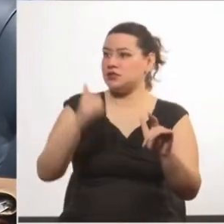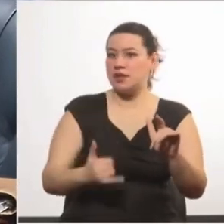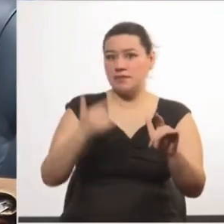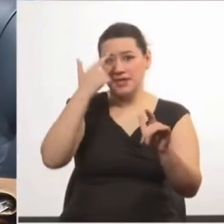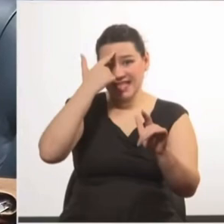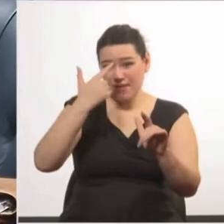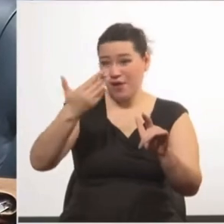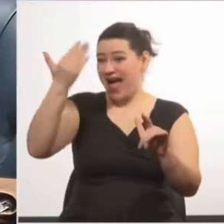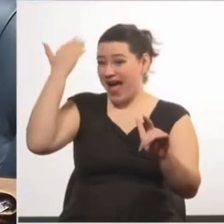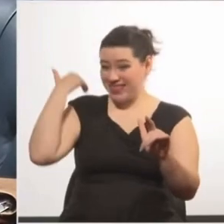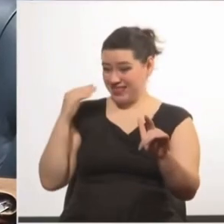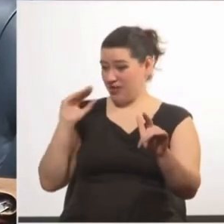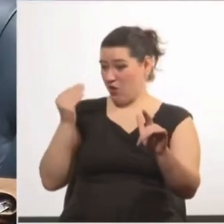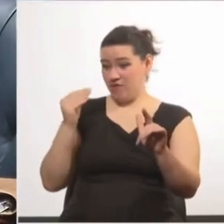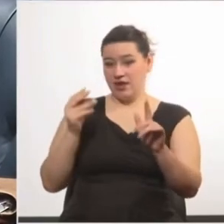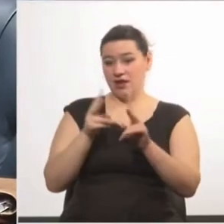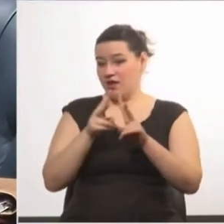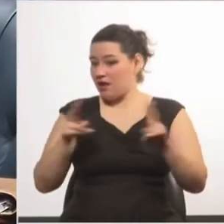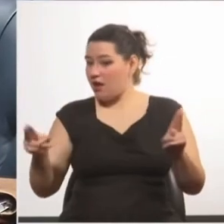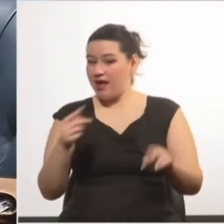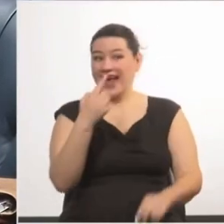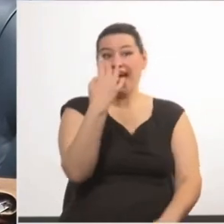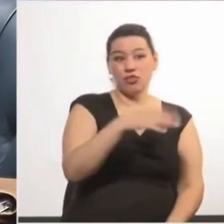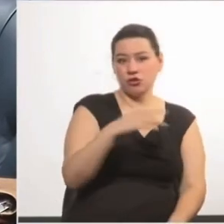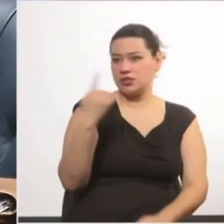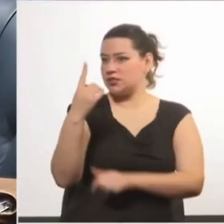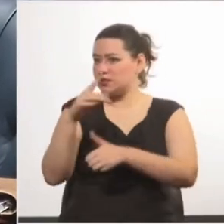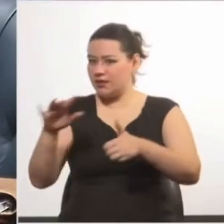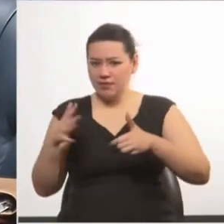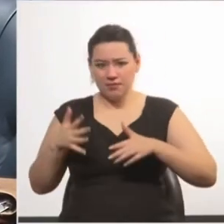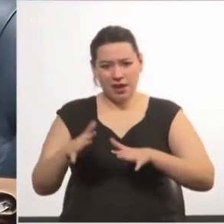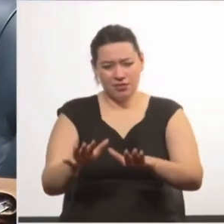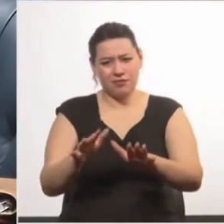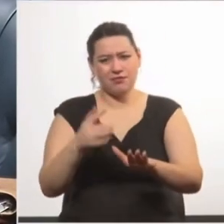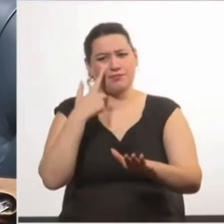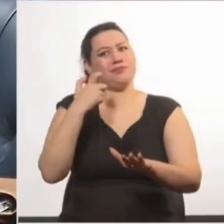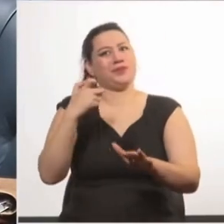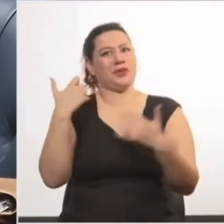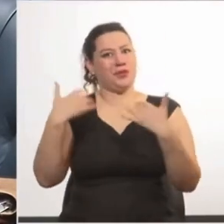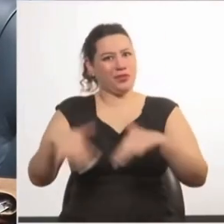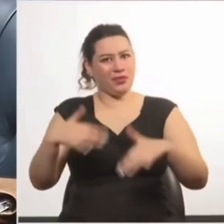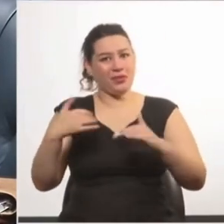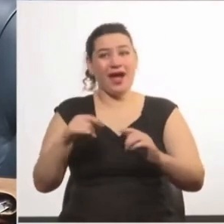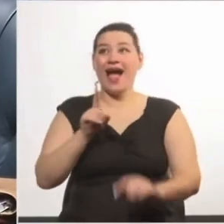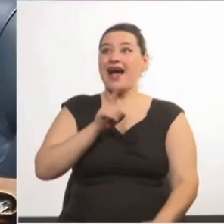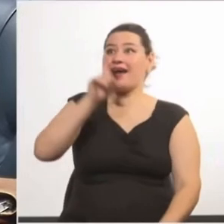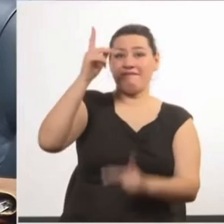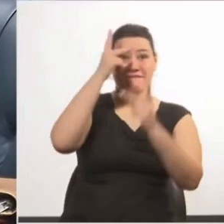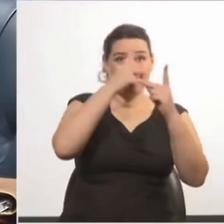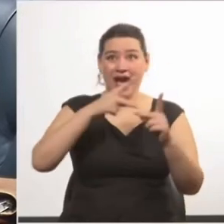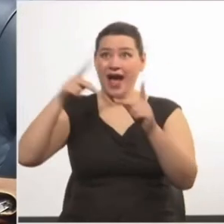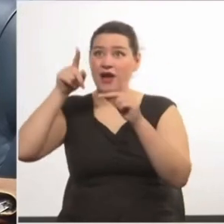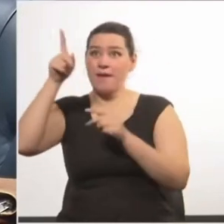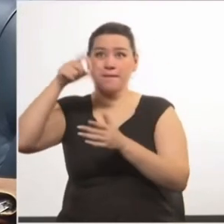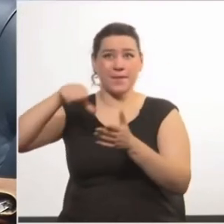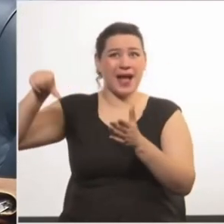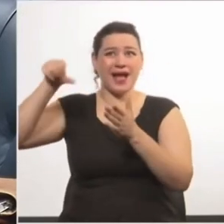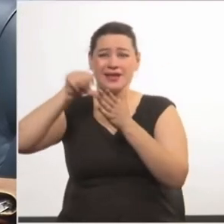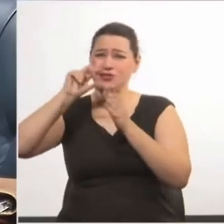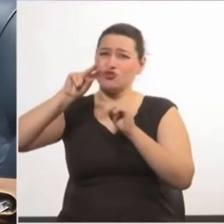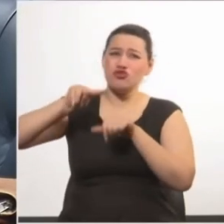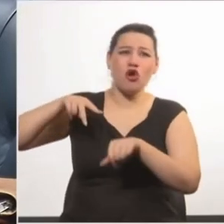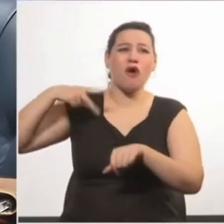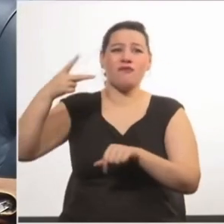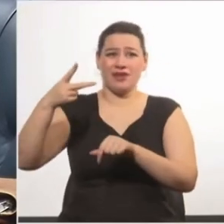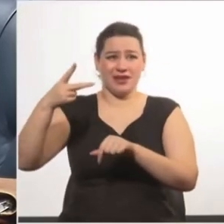jovencitas de entre 14 y 16 años. Una vez allá los retos se redoblaron, la serie que nos tocó